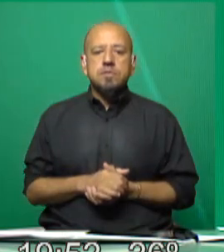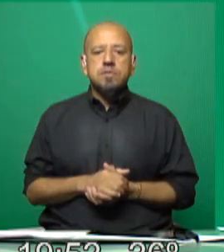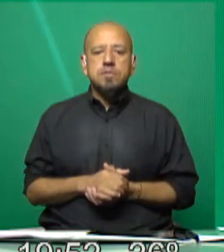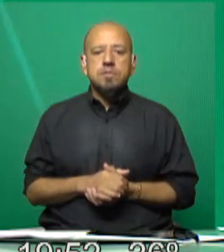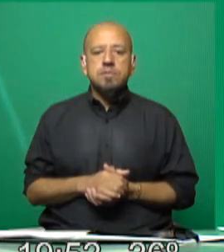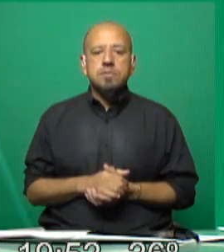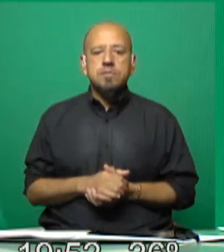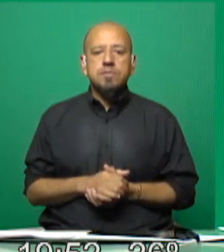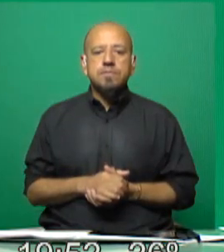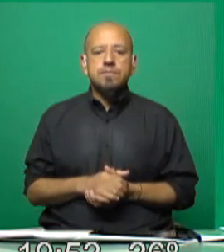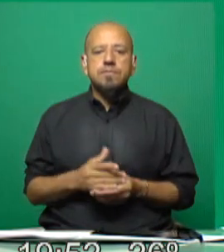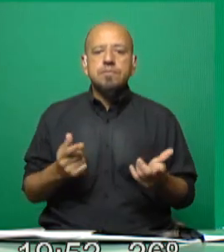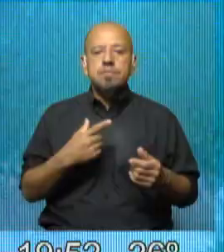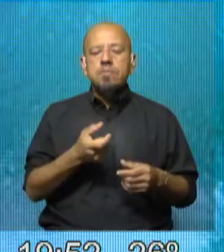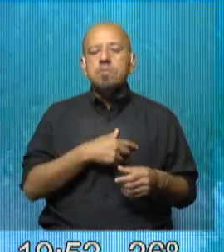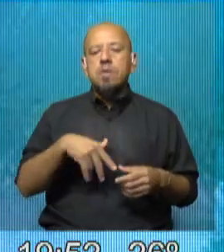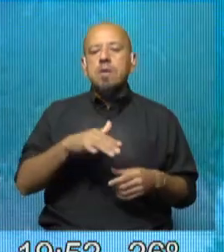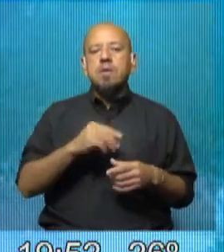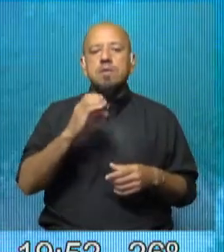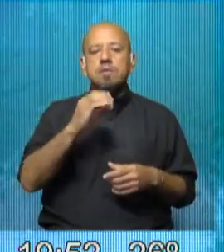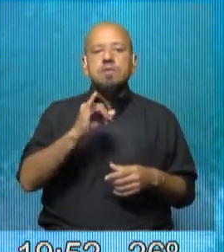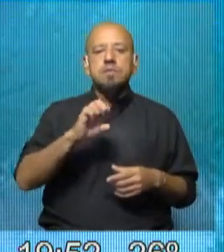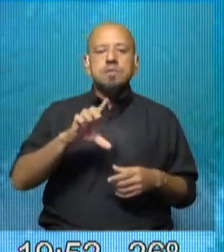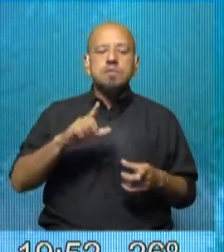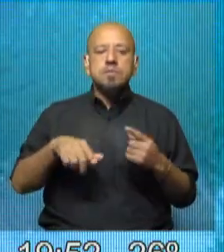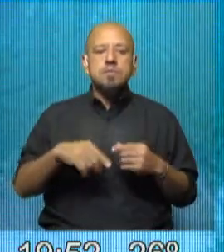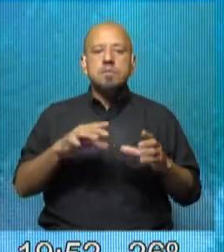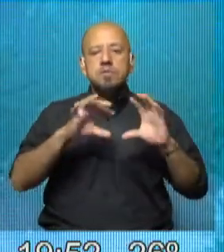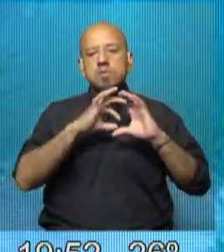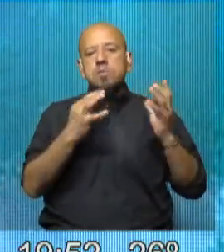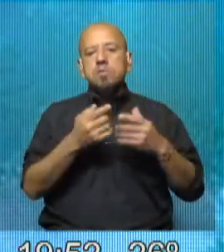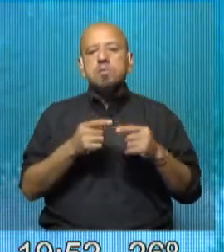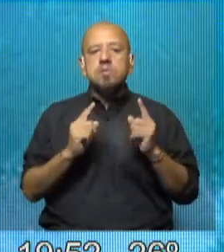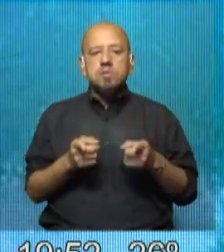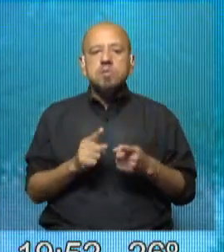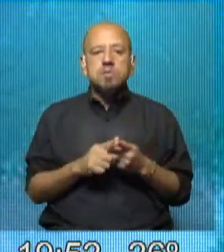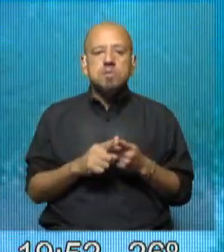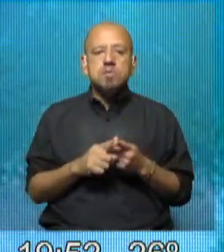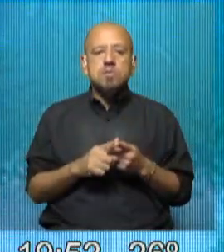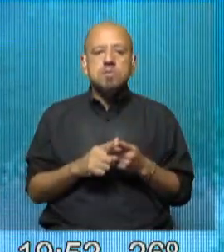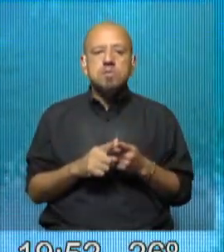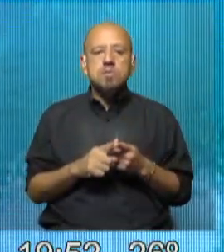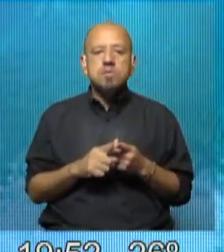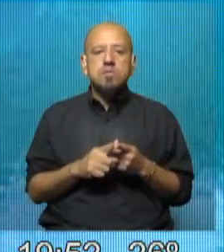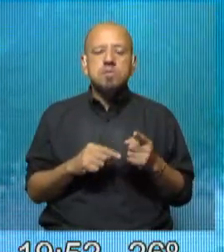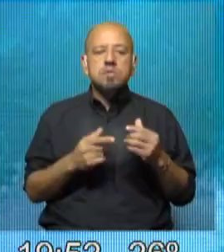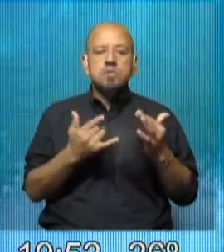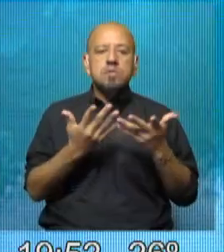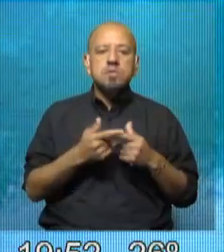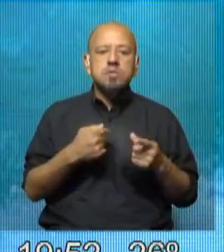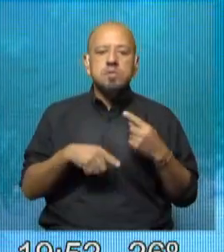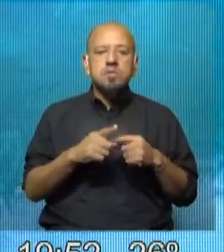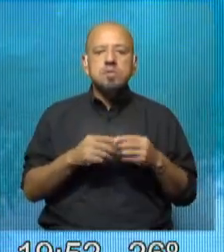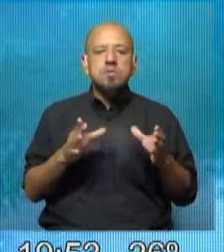Ahora la postura de la sociedad civil, Mariana. Sí, como dijimos, a nivel mundial y también en nuestro país, las organizaciones de la sociedad civil,